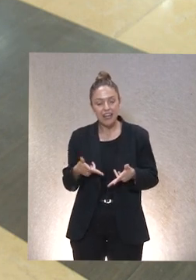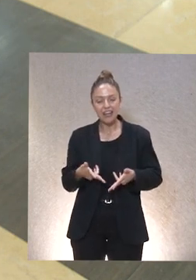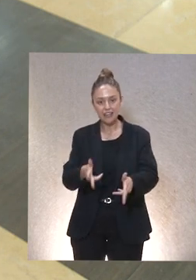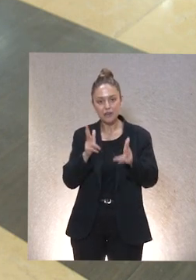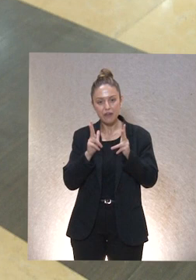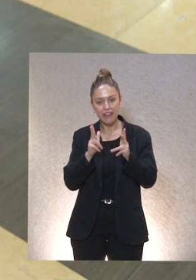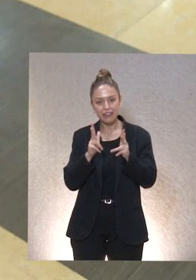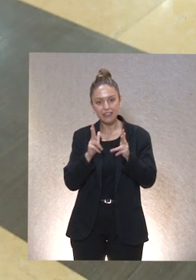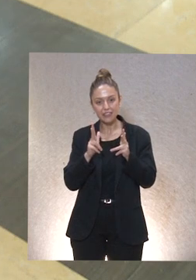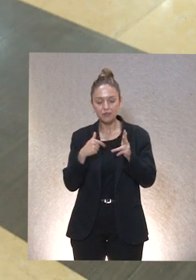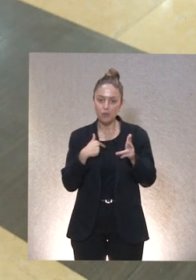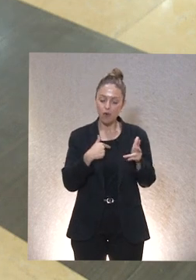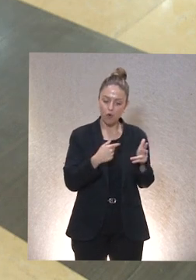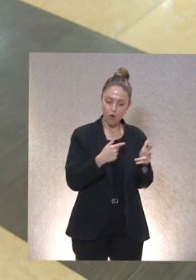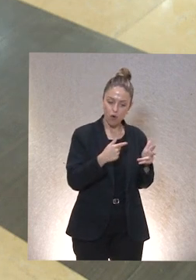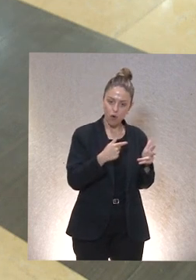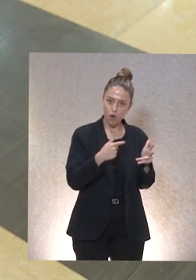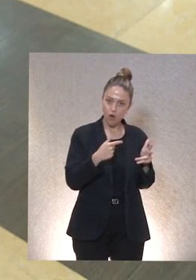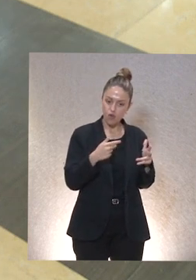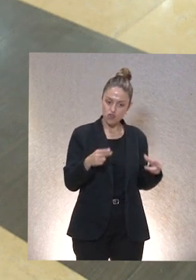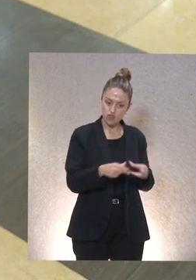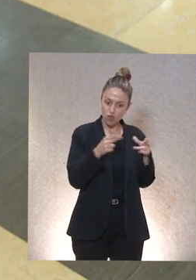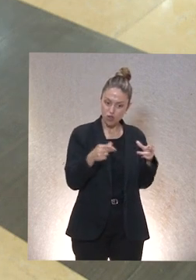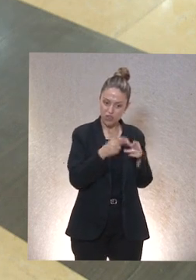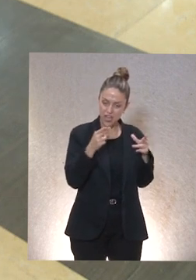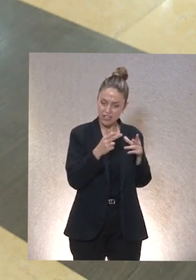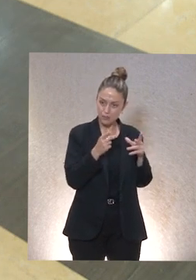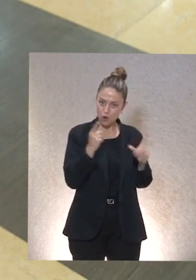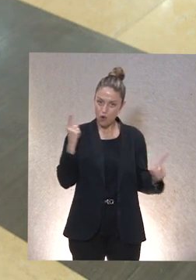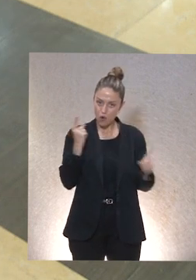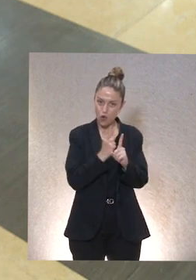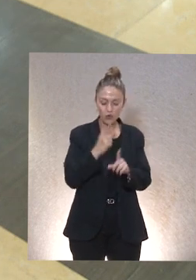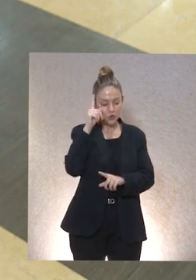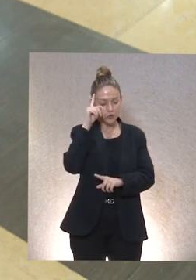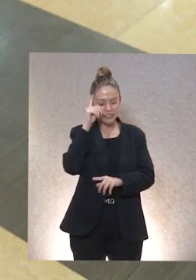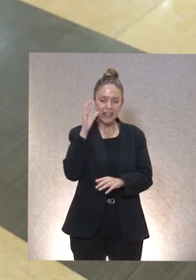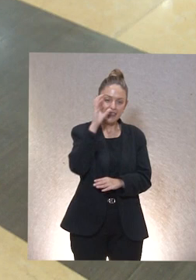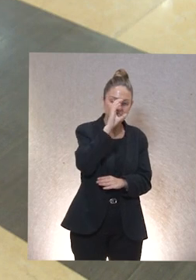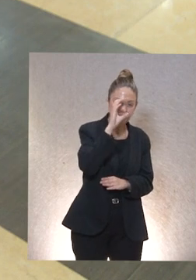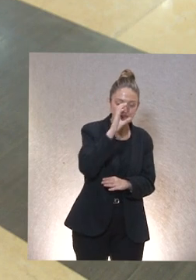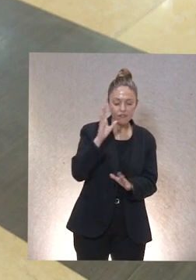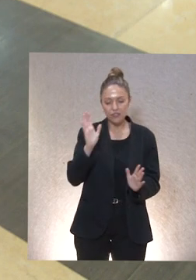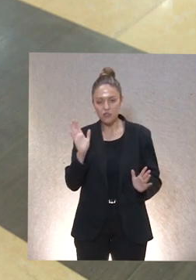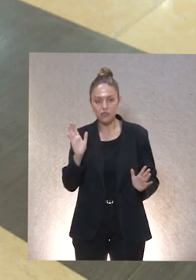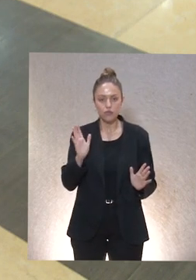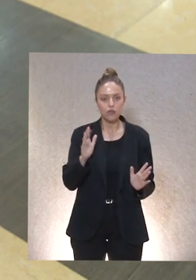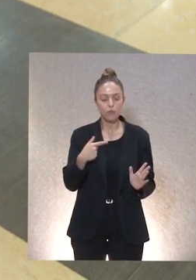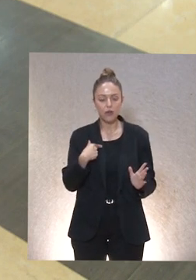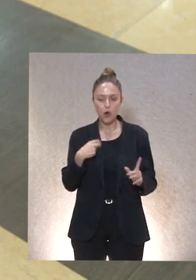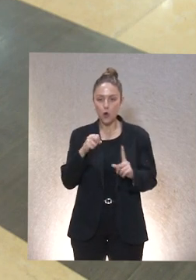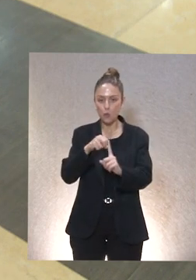mancha la hoja blanca del socialismo, no sé si utópico o científico, pero esa ambición